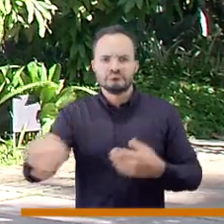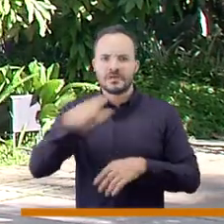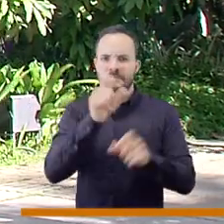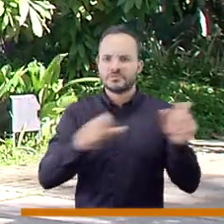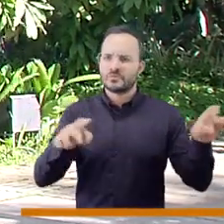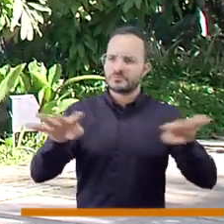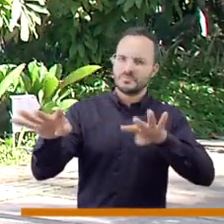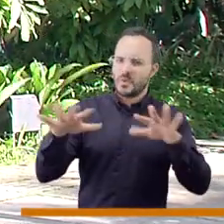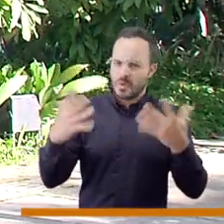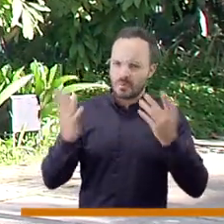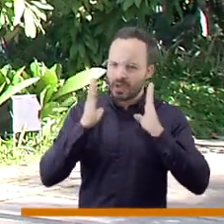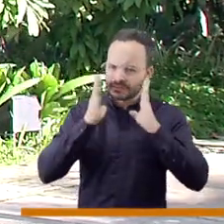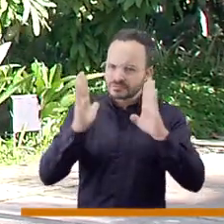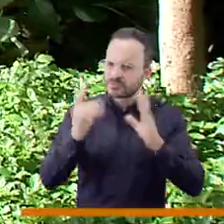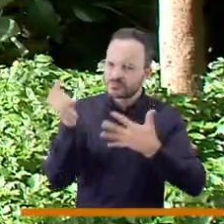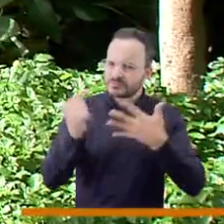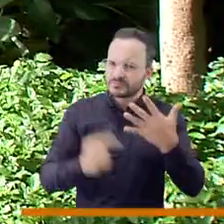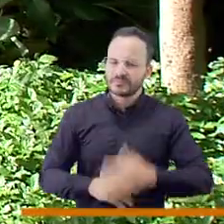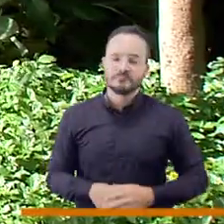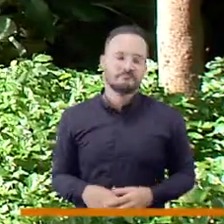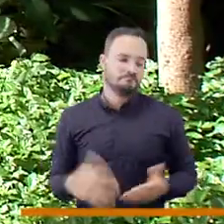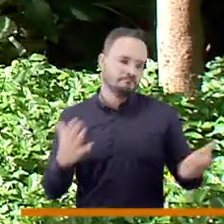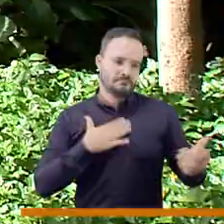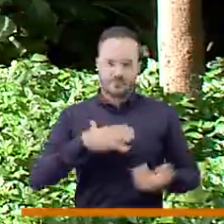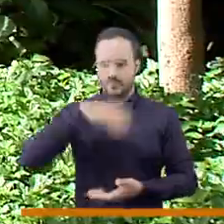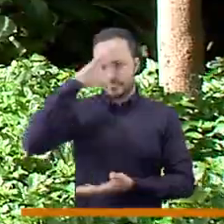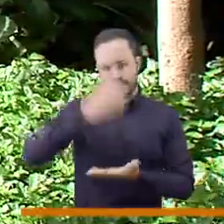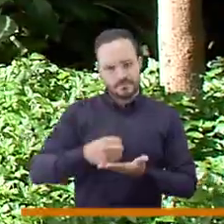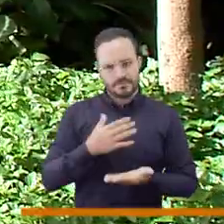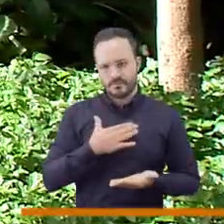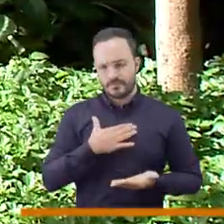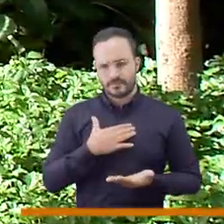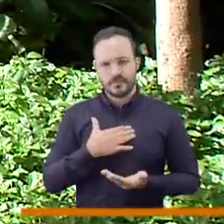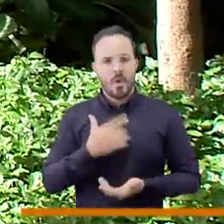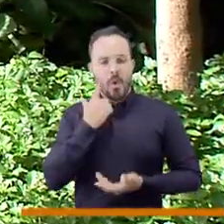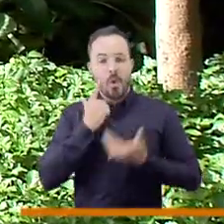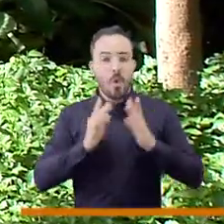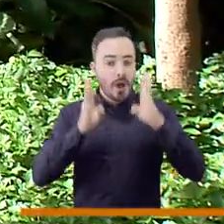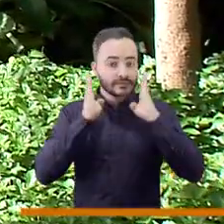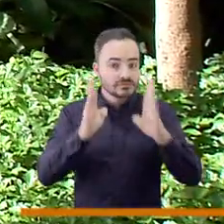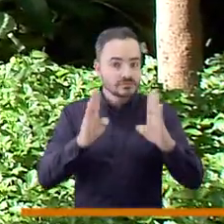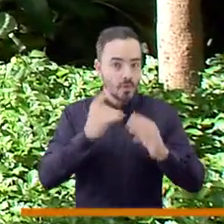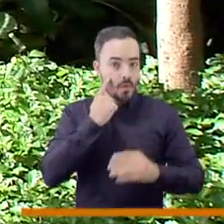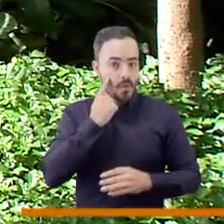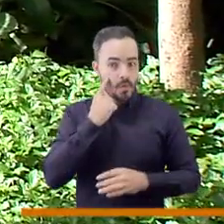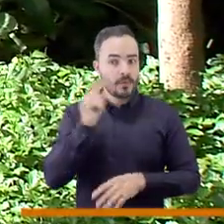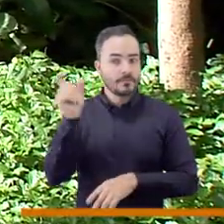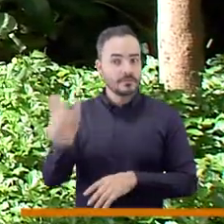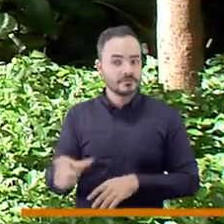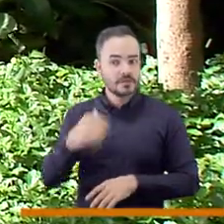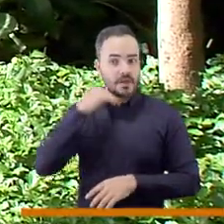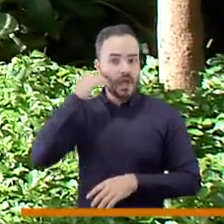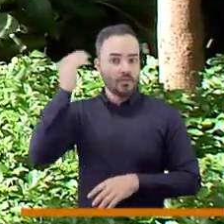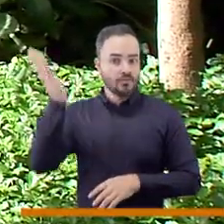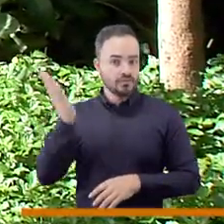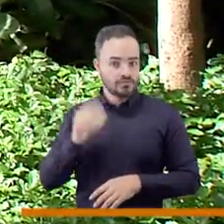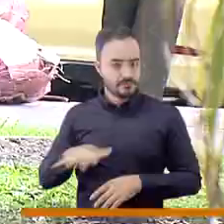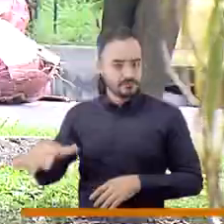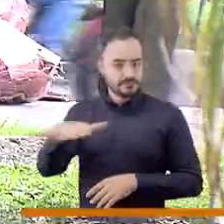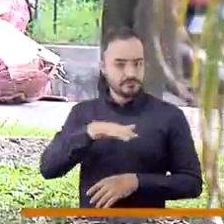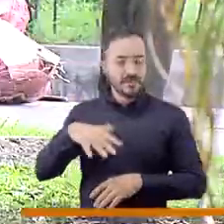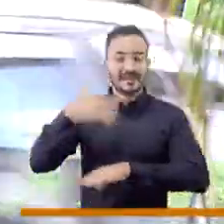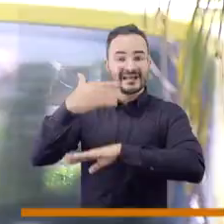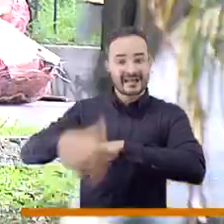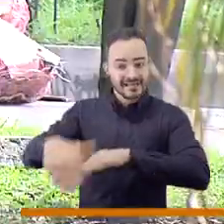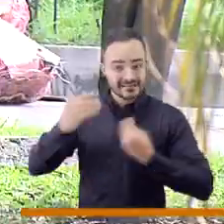usted ese trabajo? Y contémosle un poco también cómo se realizan estas modalidades de atención a los televidentes. ¿Cómo hago la atención de una persona